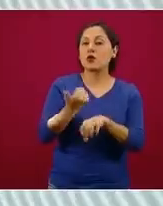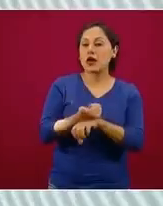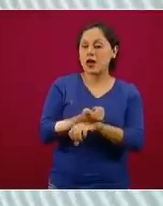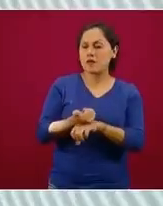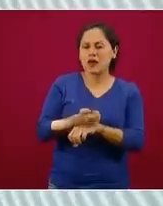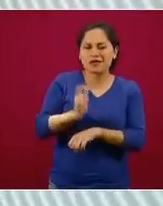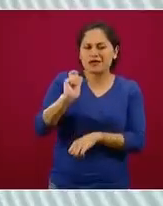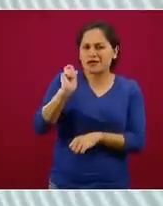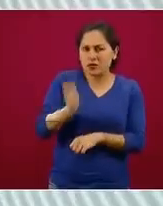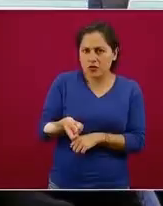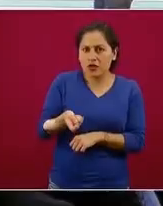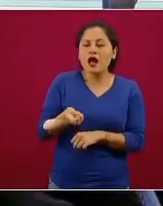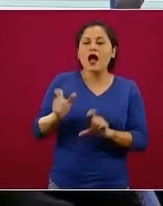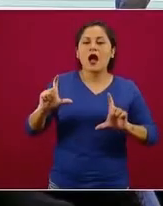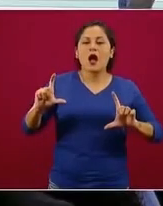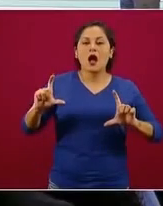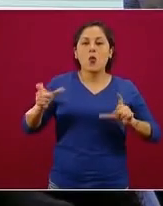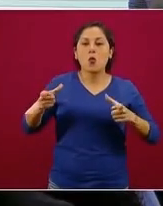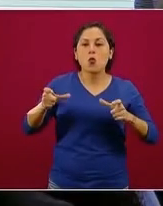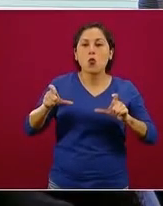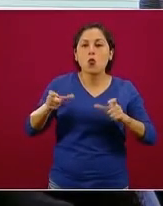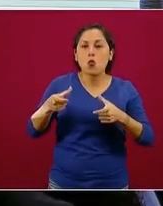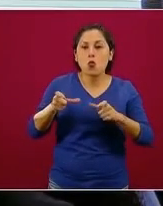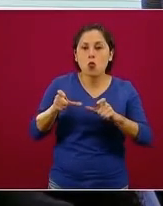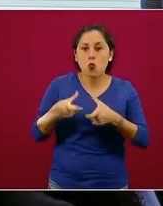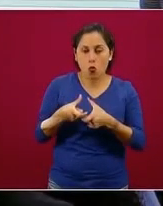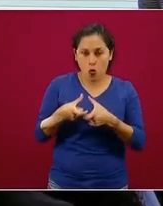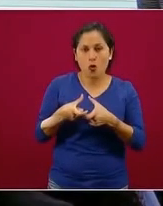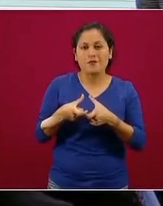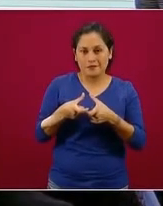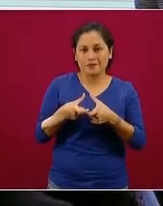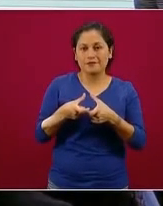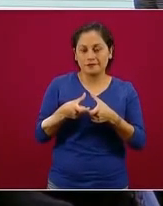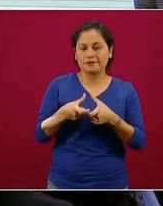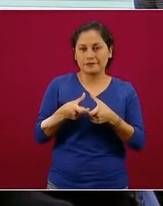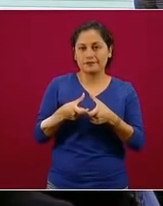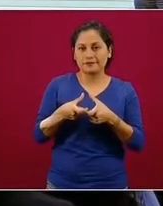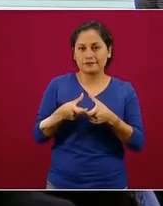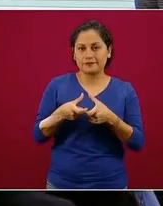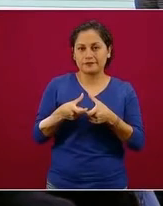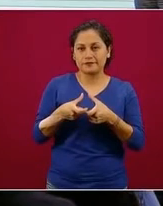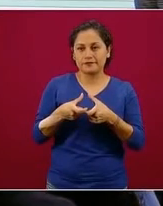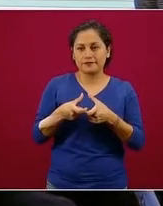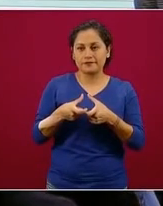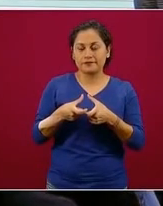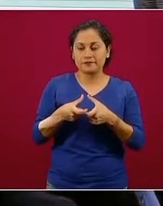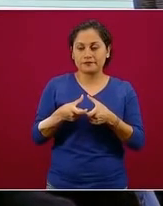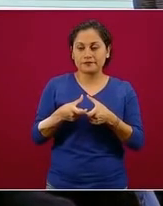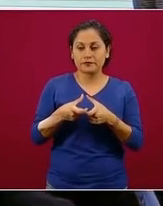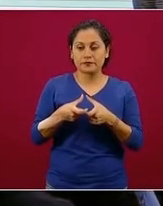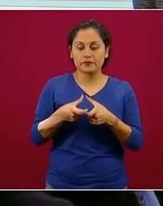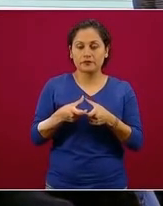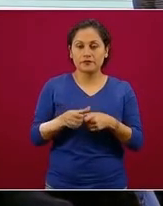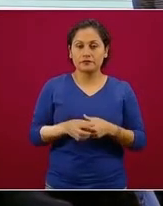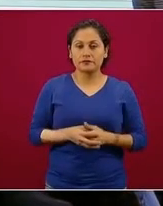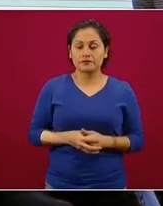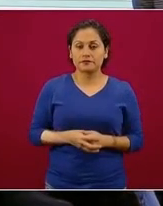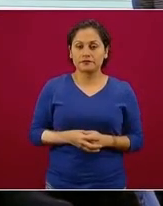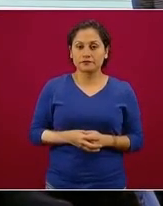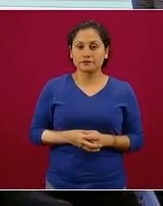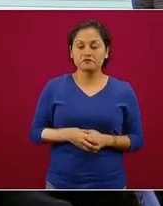una tendencia al descenso de las condiciones de